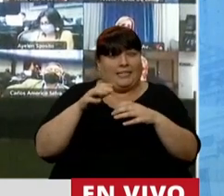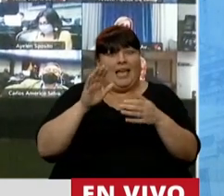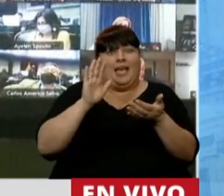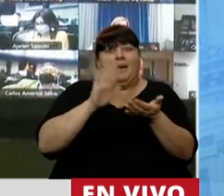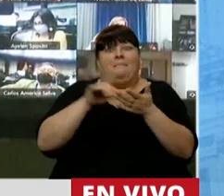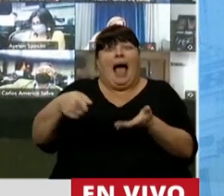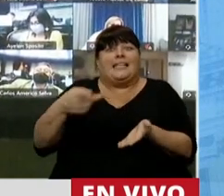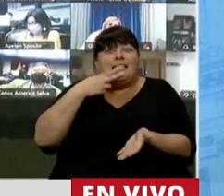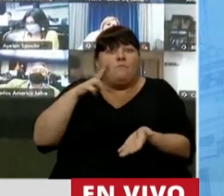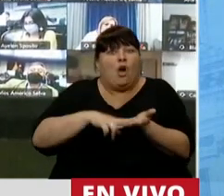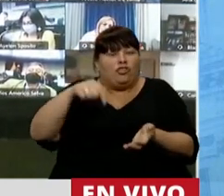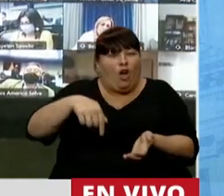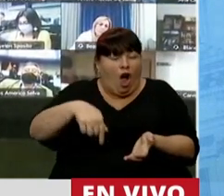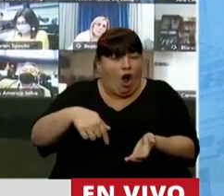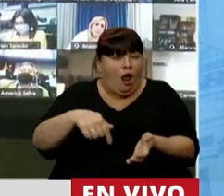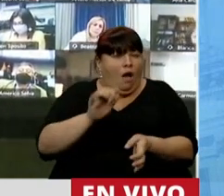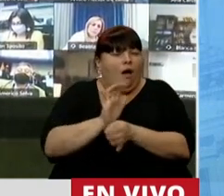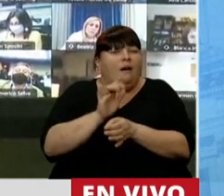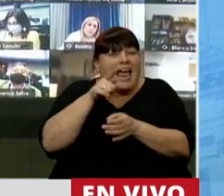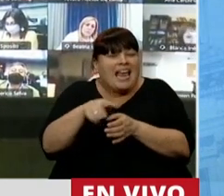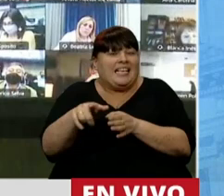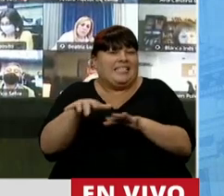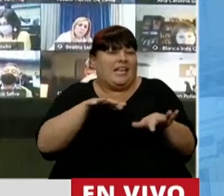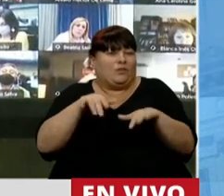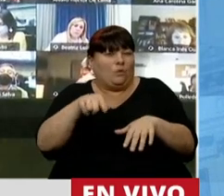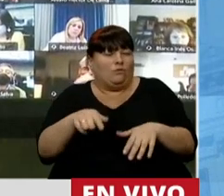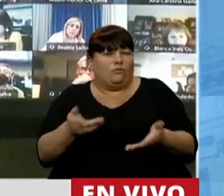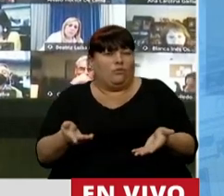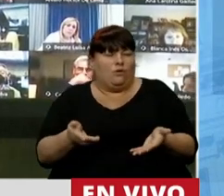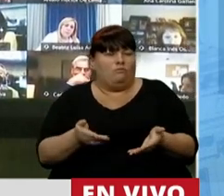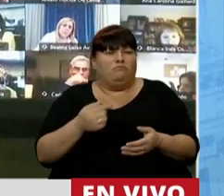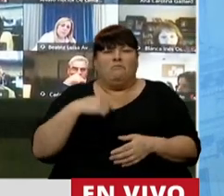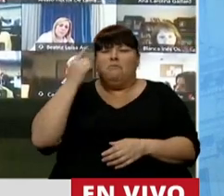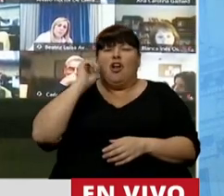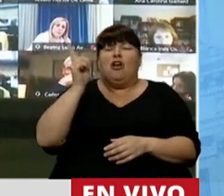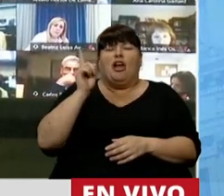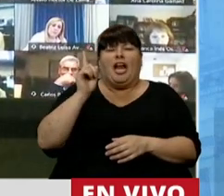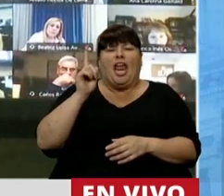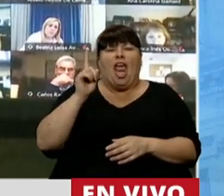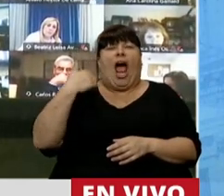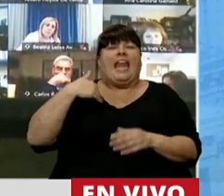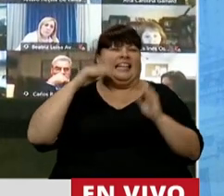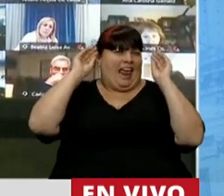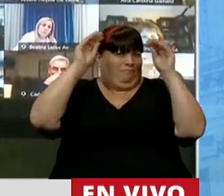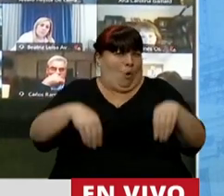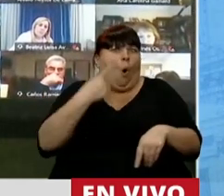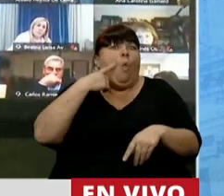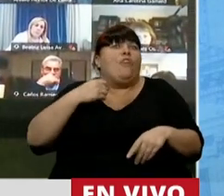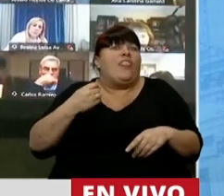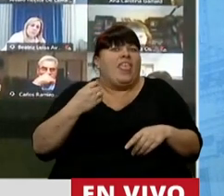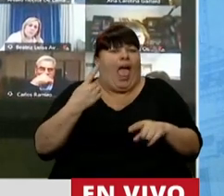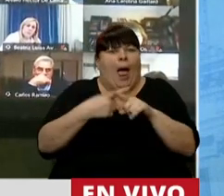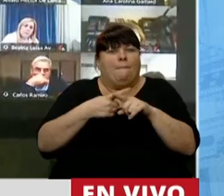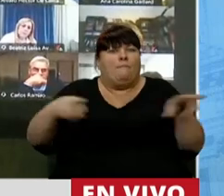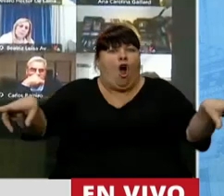este impuesto, es en ese contexto. Yo no creo que se vaya a fundir la Argentina en un día, porque